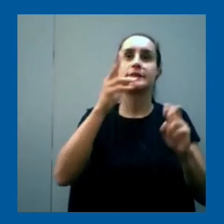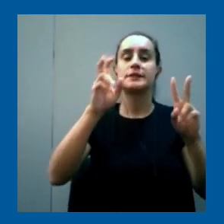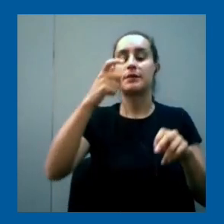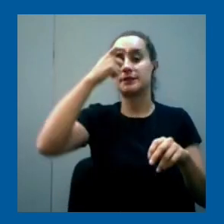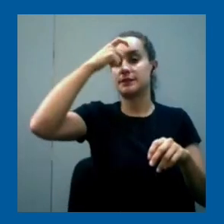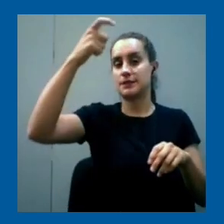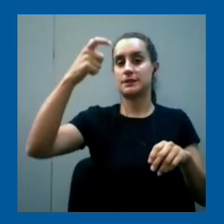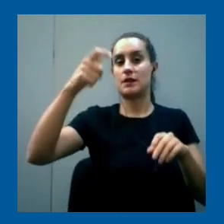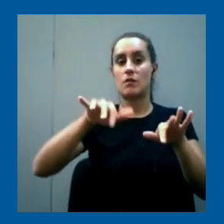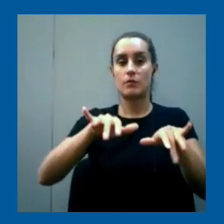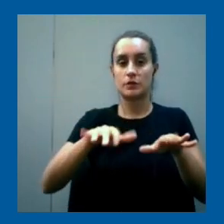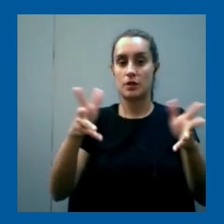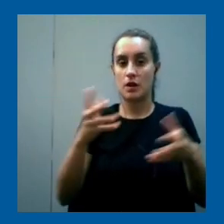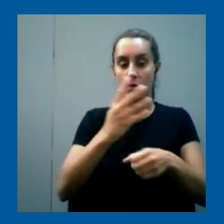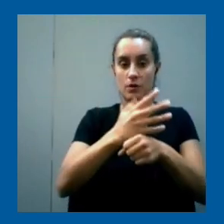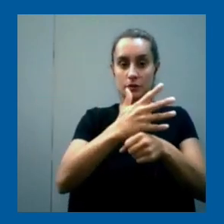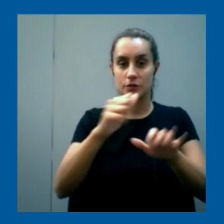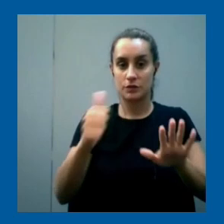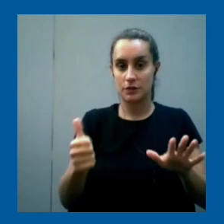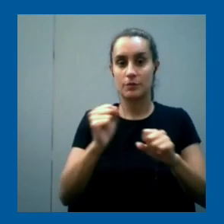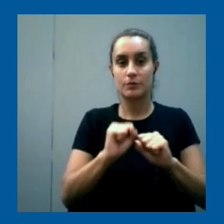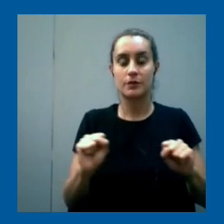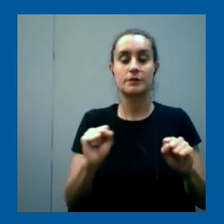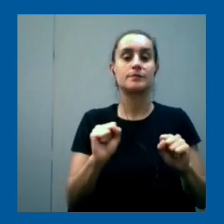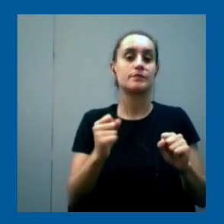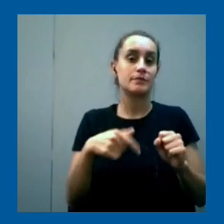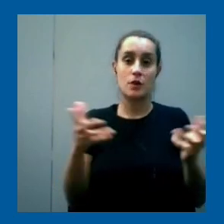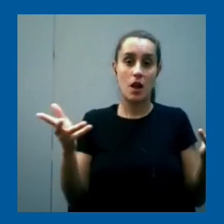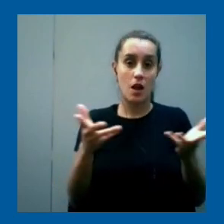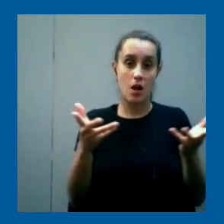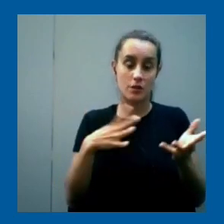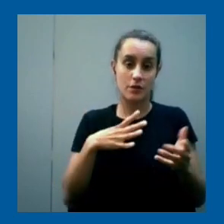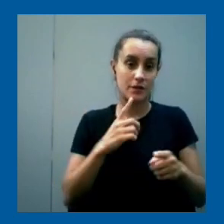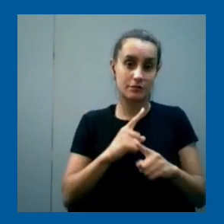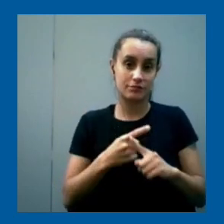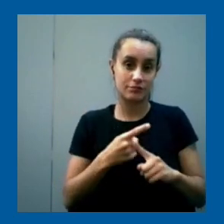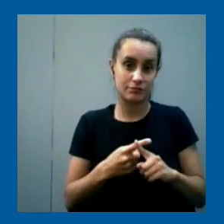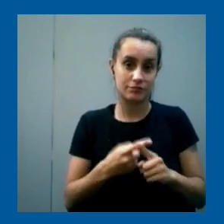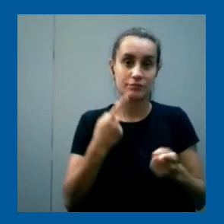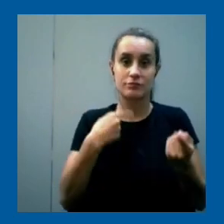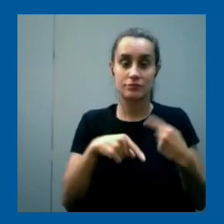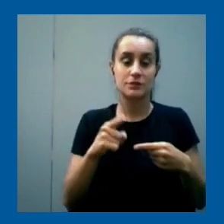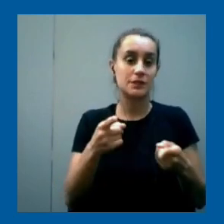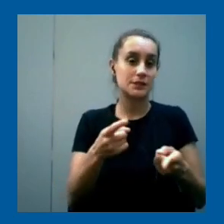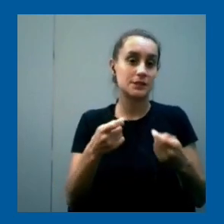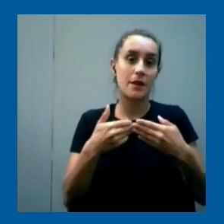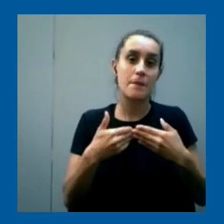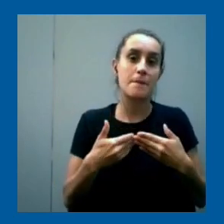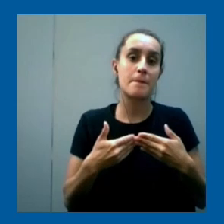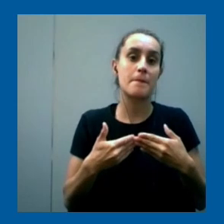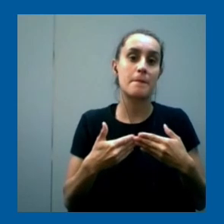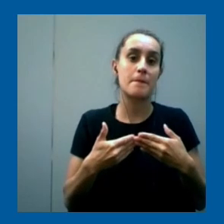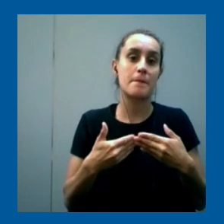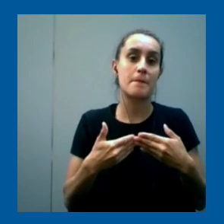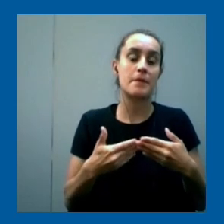todo esto asumiendo que todo eso existe pero todo eso todavía no existe tenemos que empezar a formar a todos los jóvenes